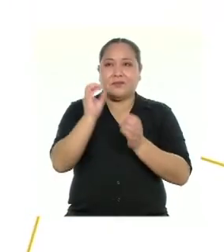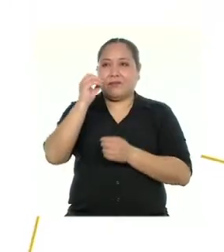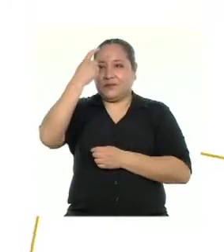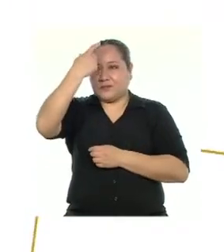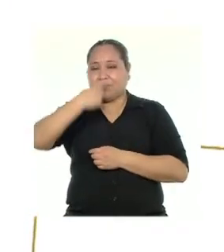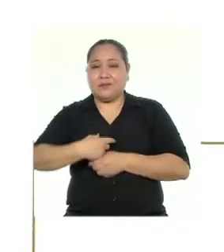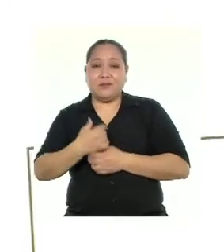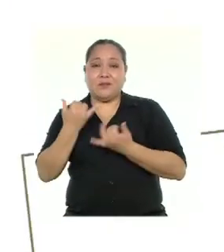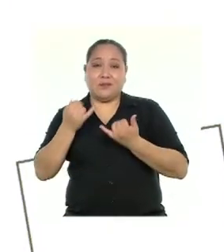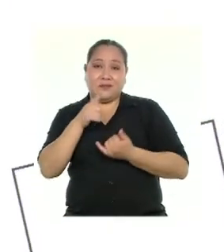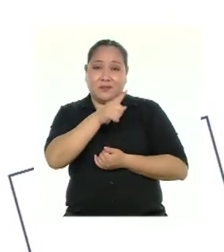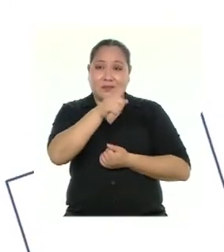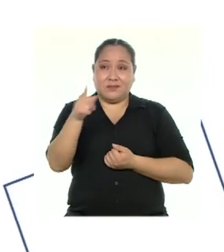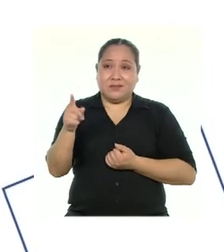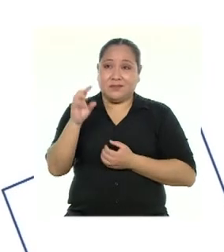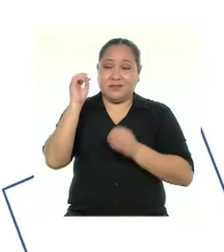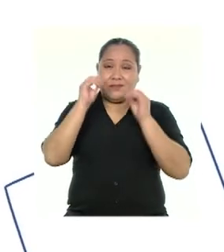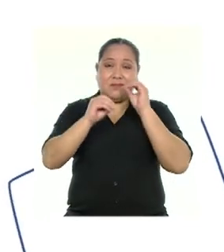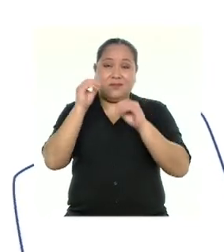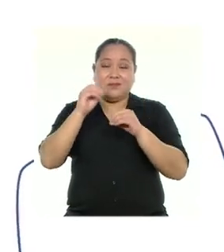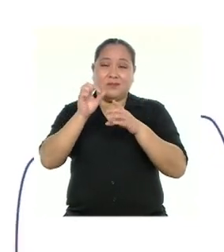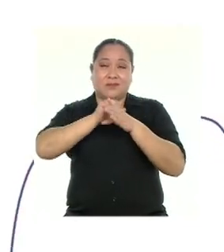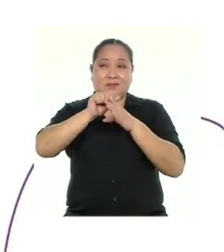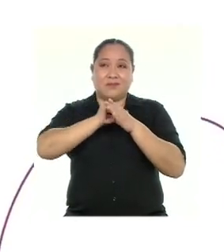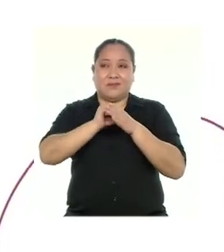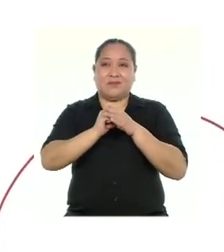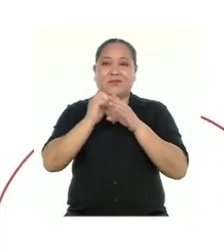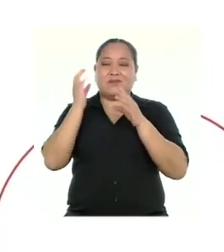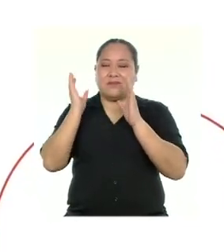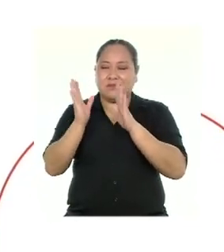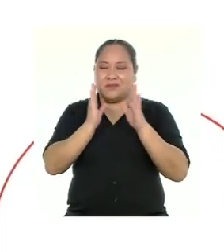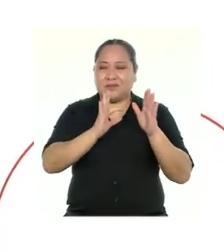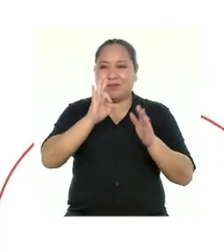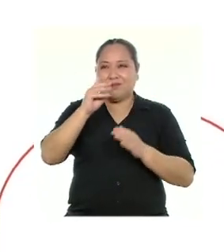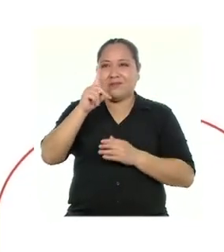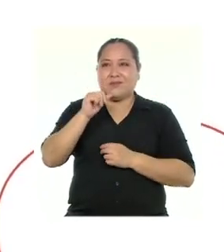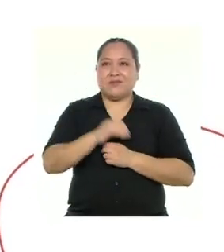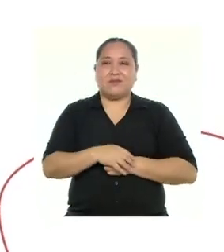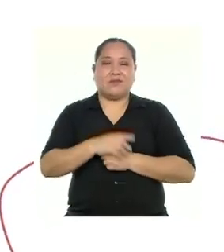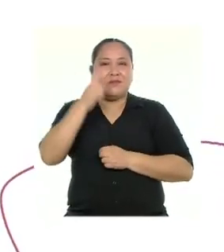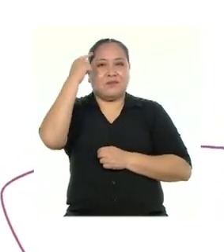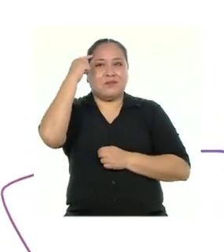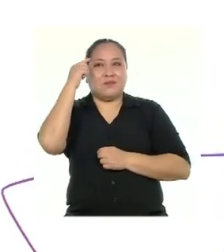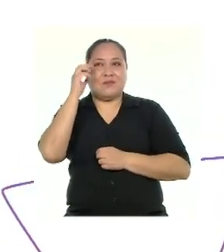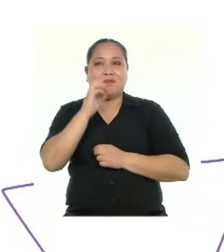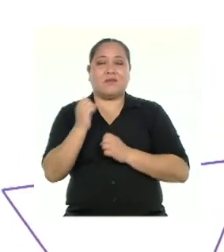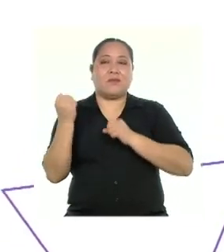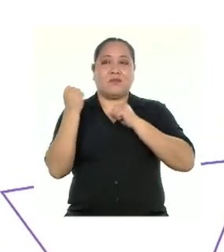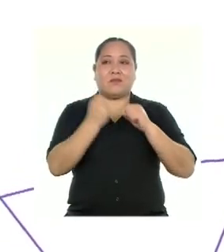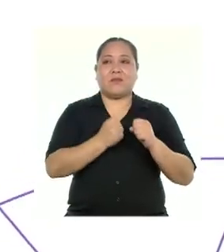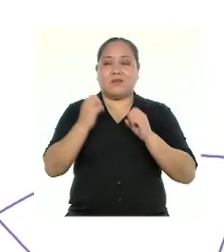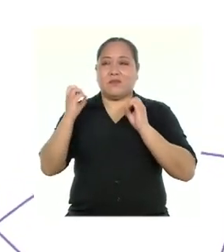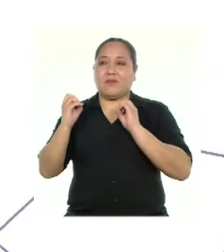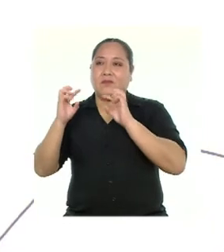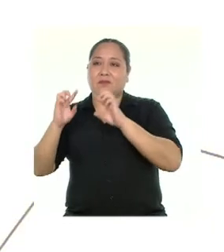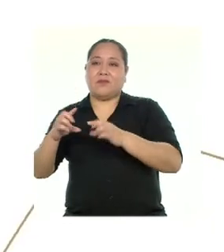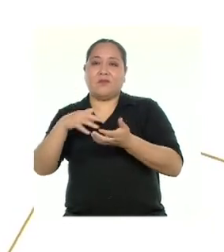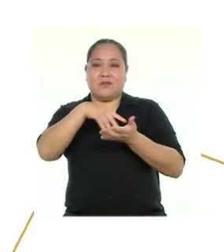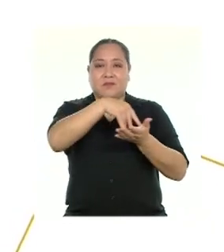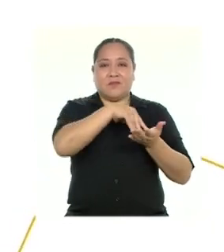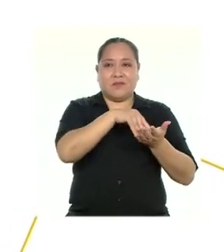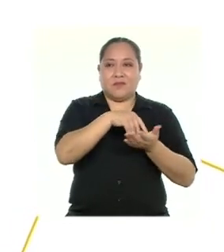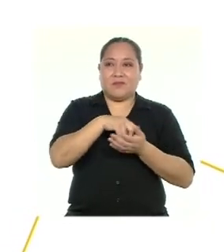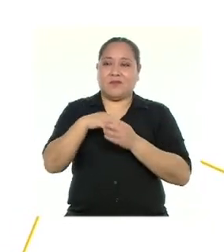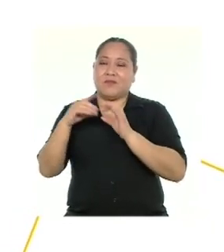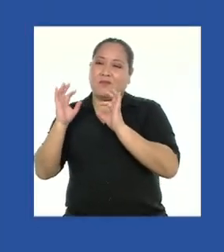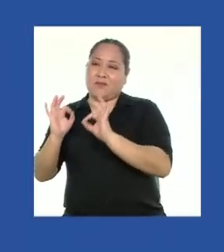les toca a ustedes poner en práctica todo lo aprendido hoy y realizar su FODA personal considerando sus fortalezas oportunidades debilidades